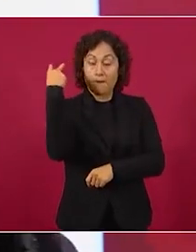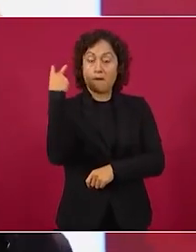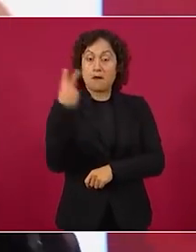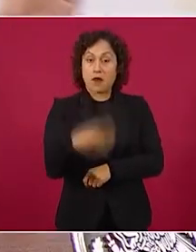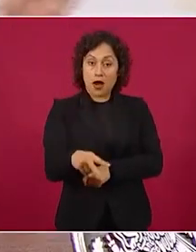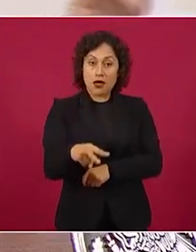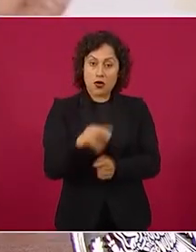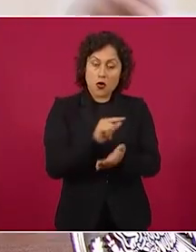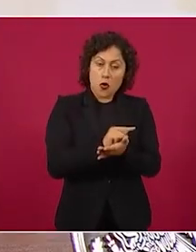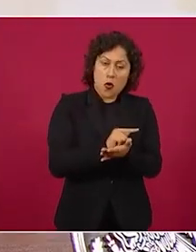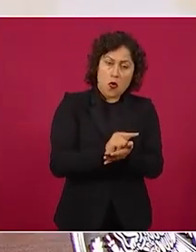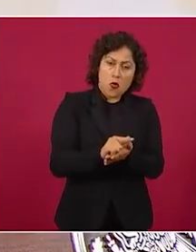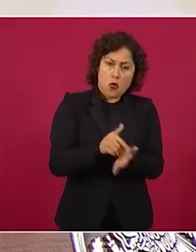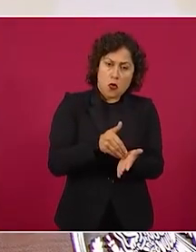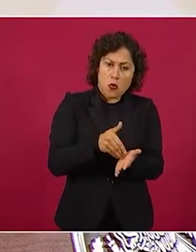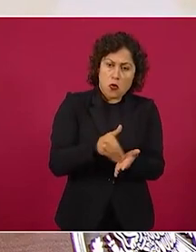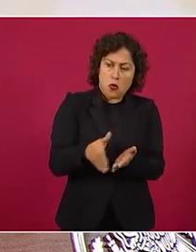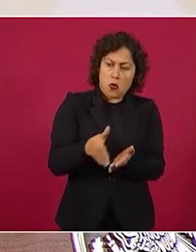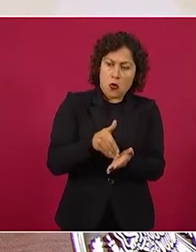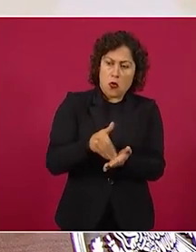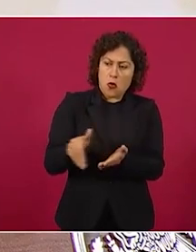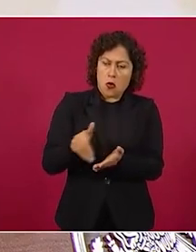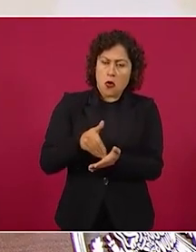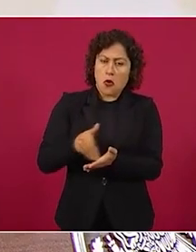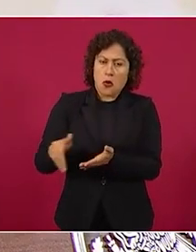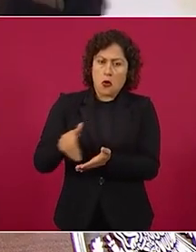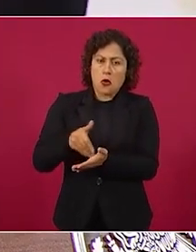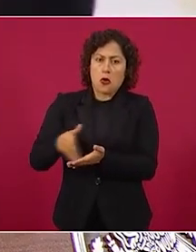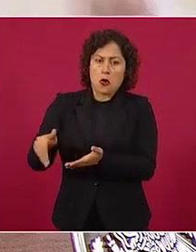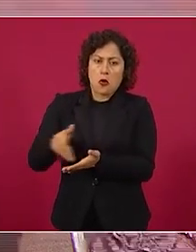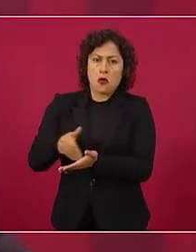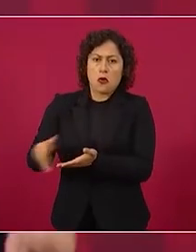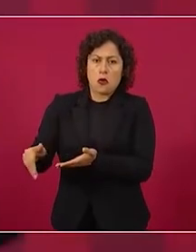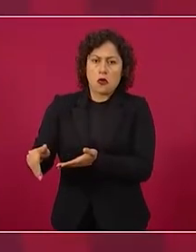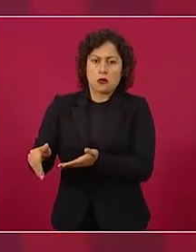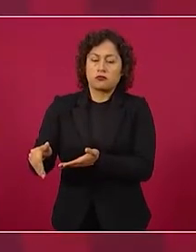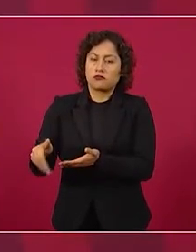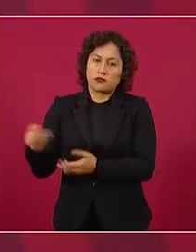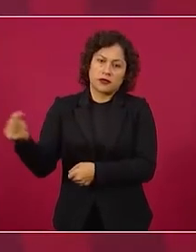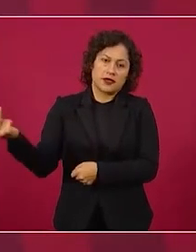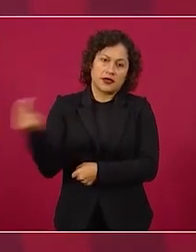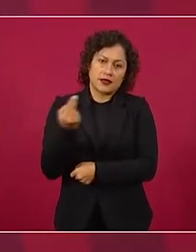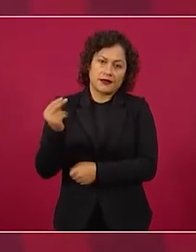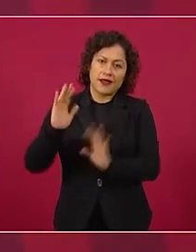vida pública de México y el que no haya simulación.